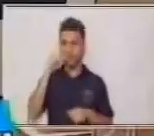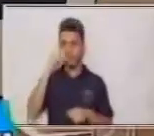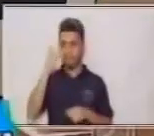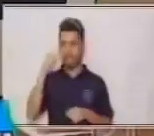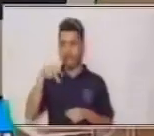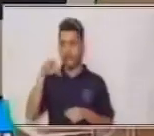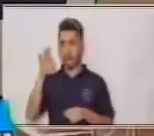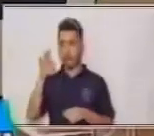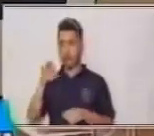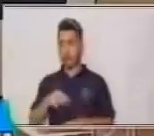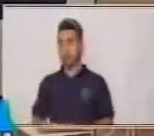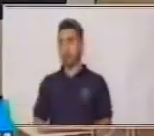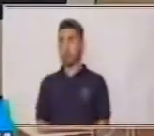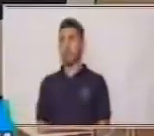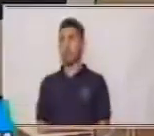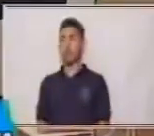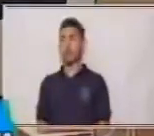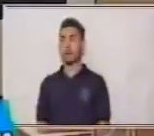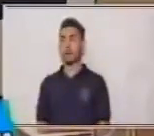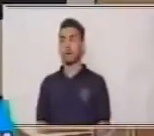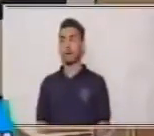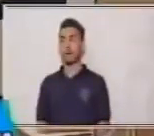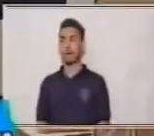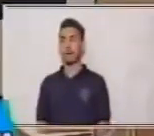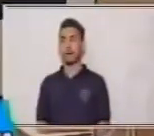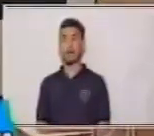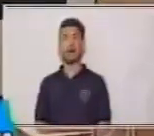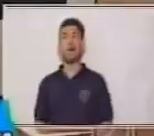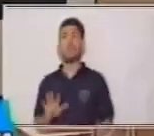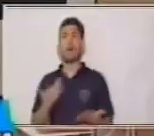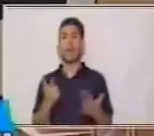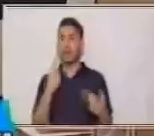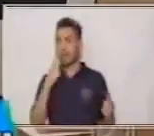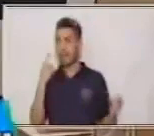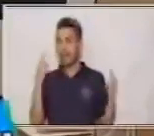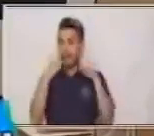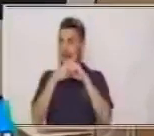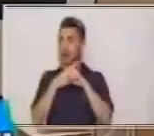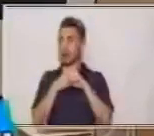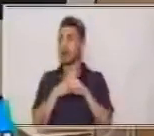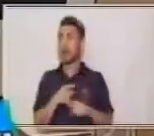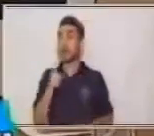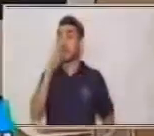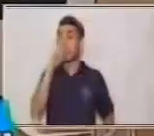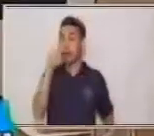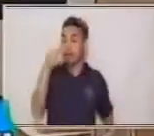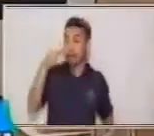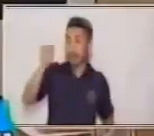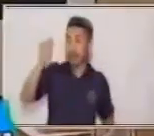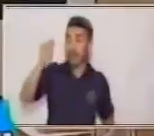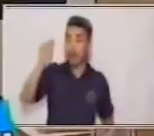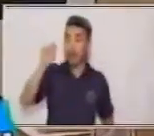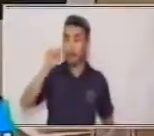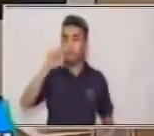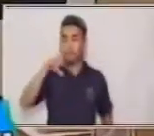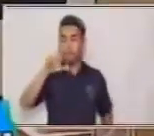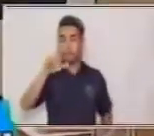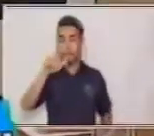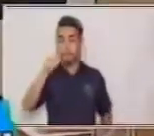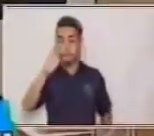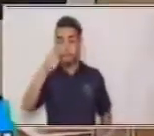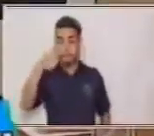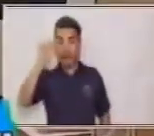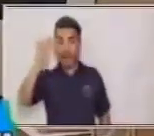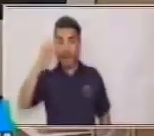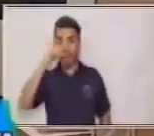bien. No, no lo escribí bien. ¿Cuál fue el error? Muy bien, no le puse la tilde en la A. Ese es el error.